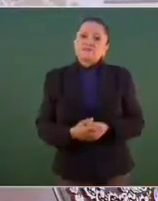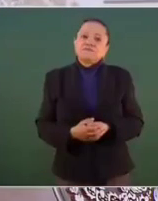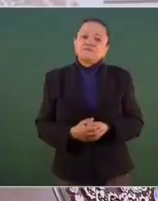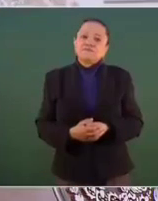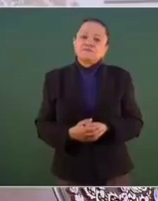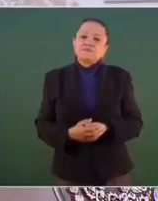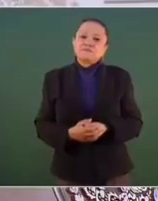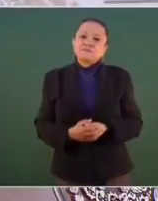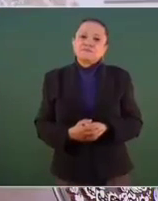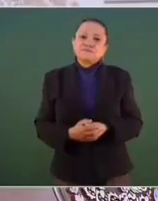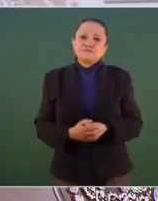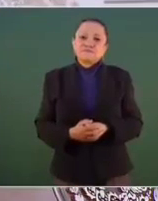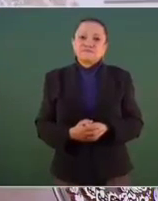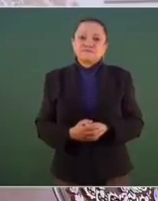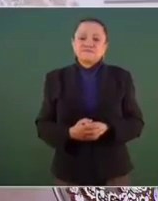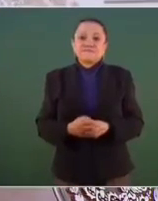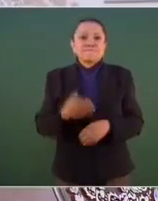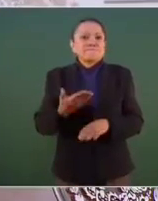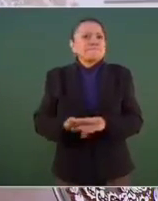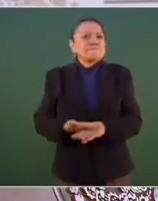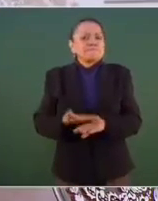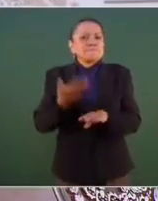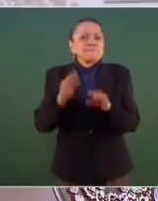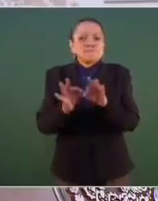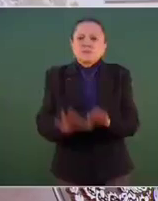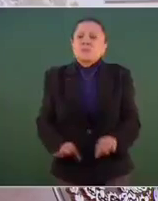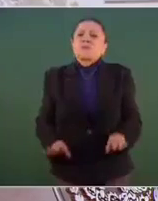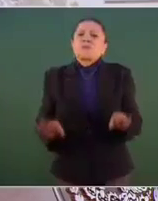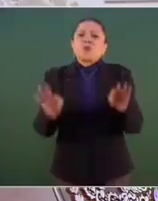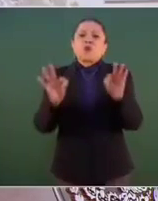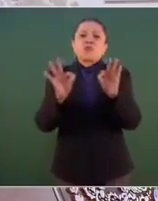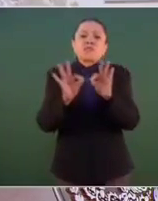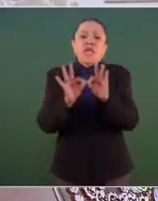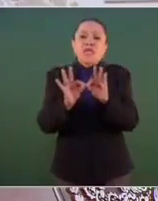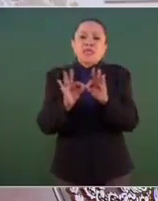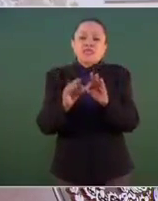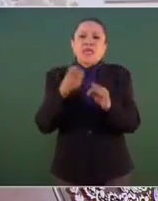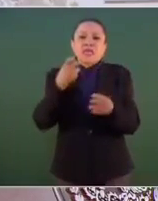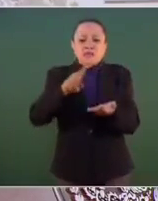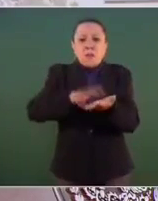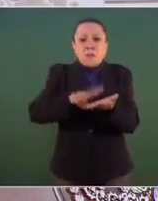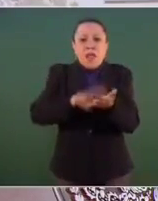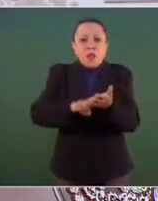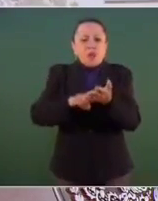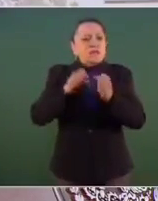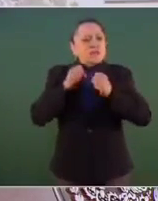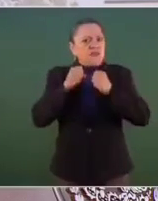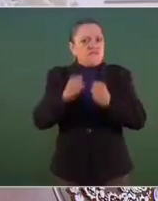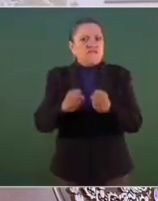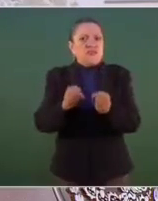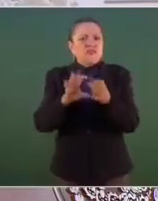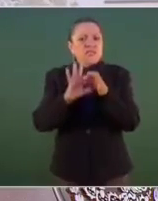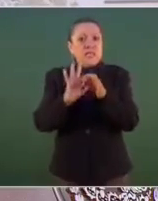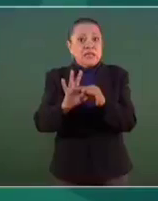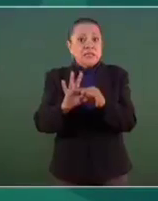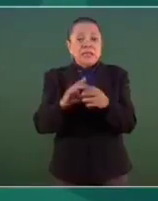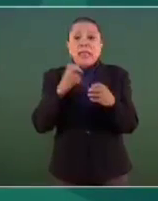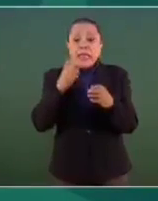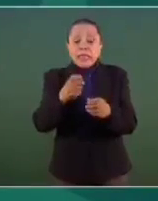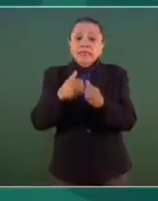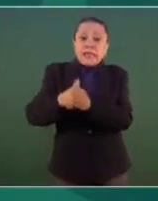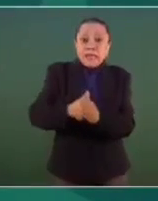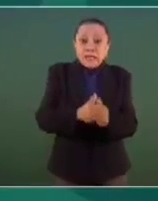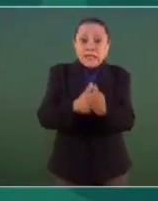Es muy importante el fortalecimiento de los valores. Y en esa guía ética